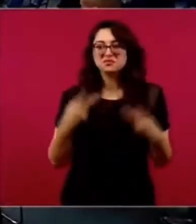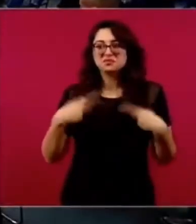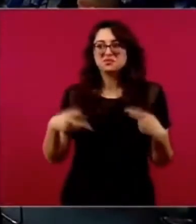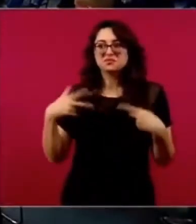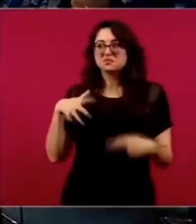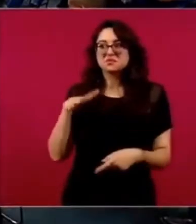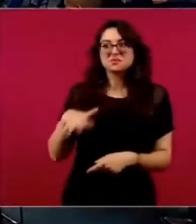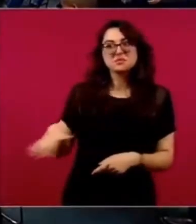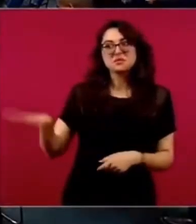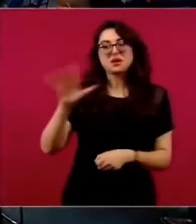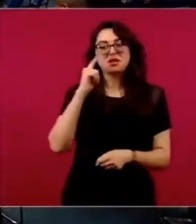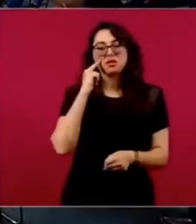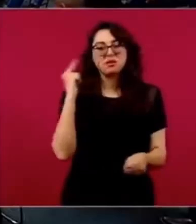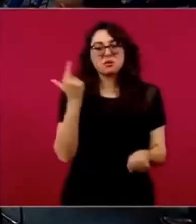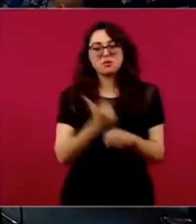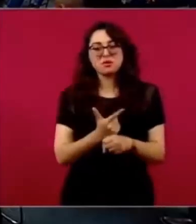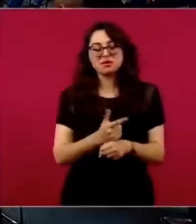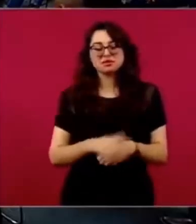¿Eh?